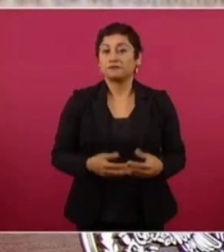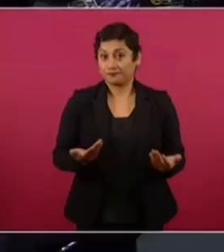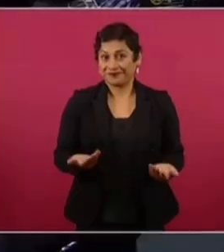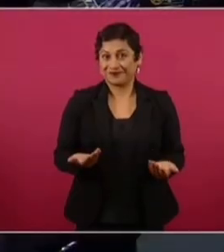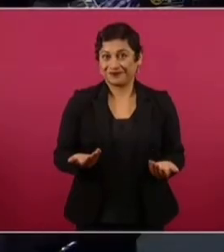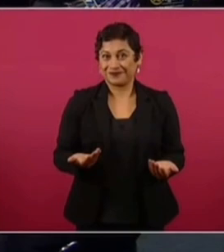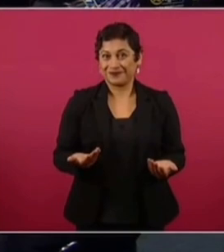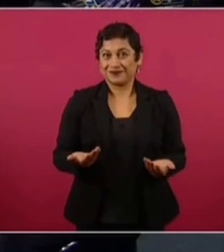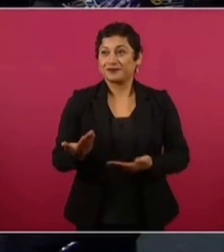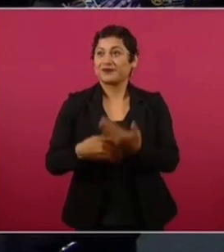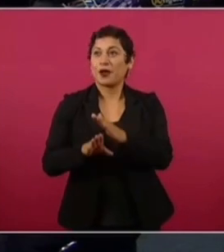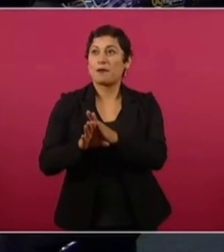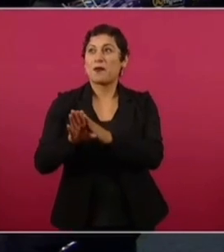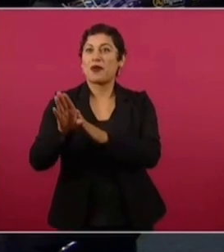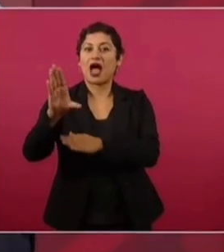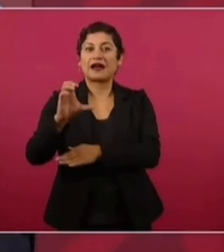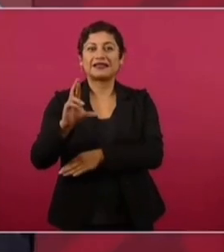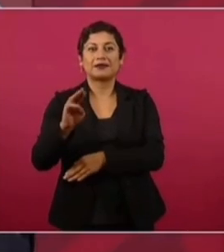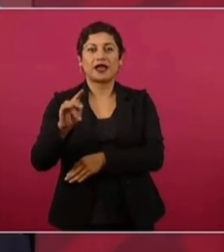Esa la diferencia entre crecimiento y desarrollo.